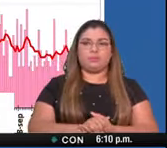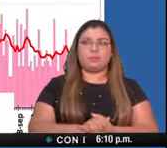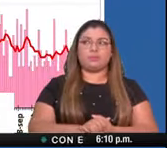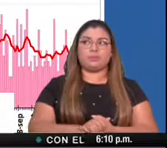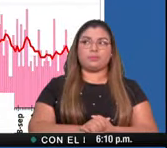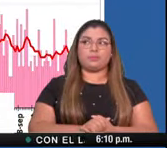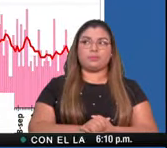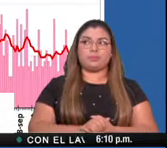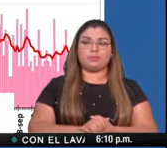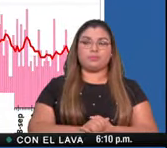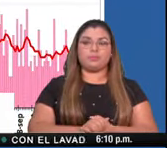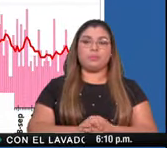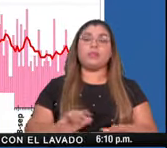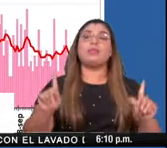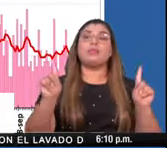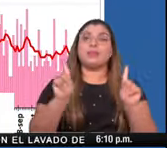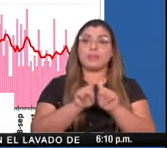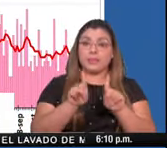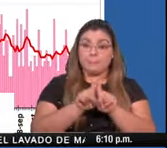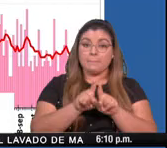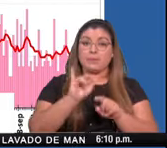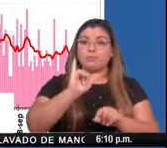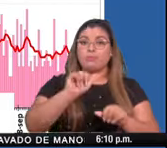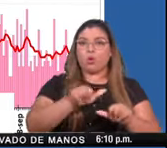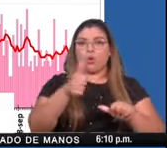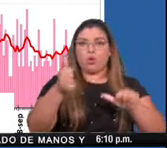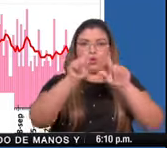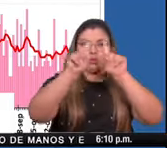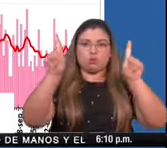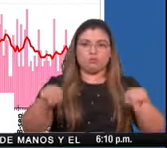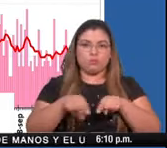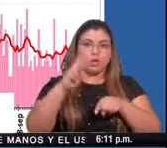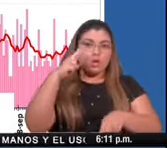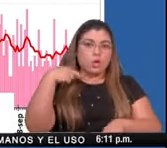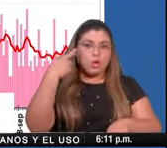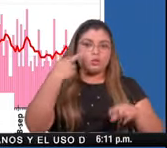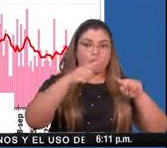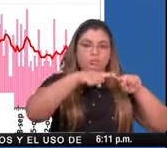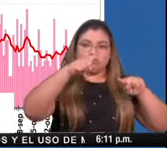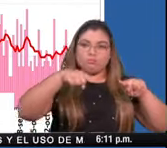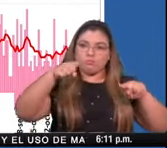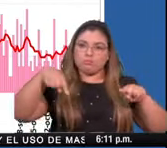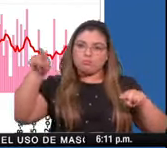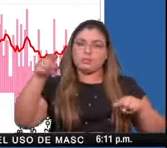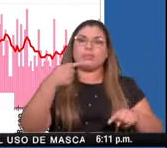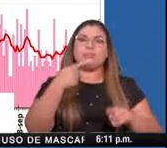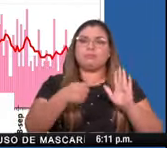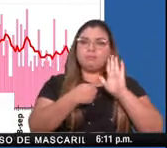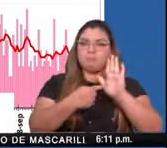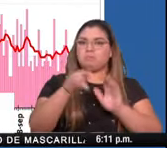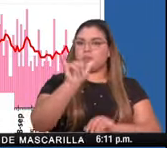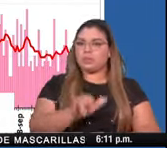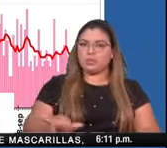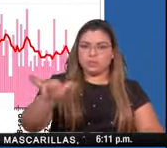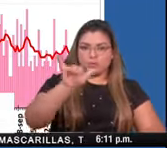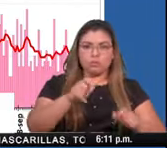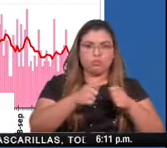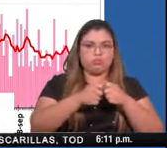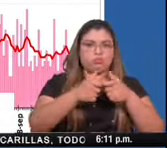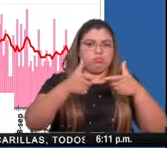De igual forma, este es un gráfico que nos muestra ese mismo